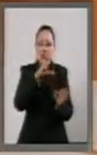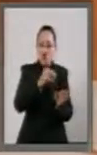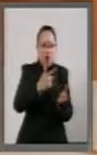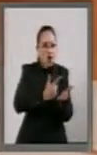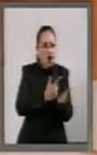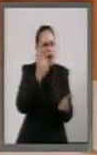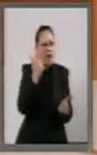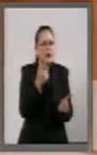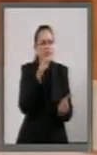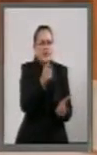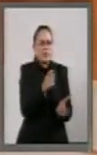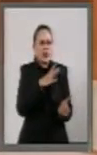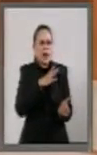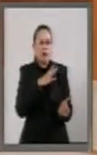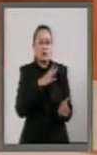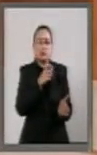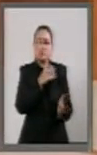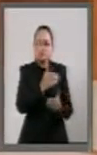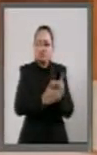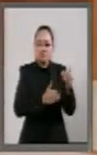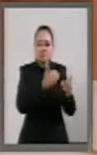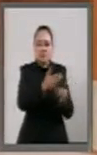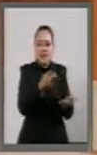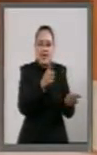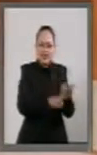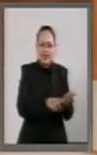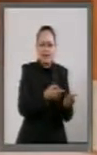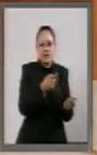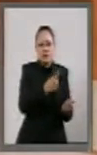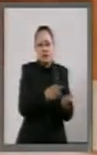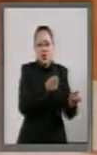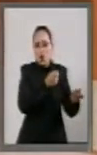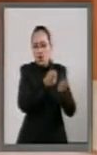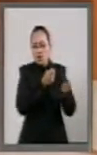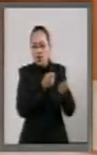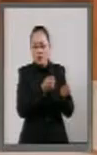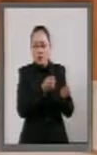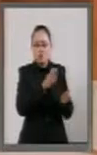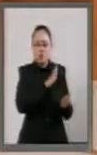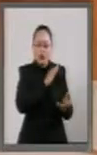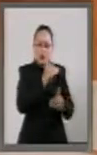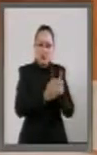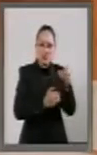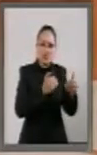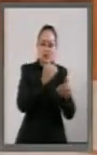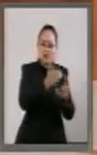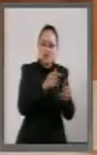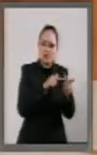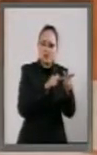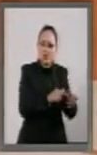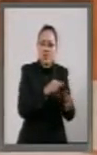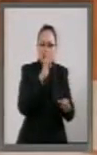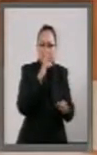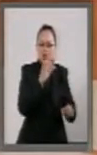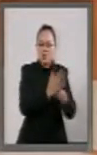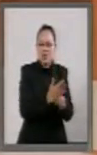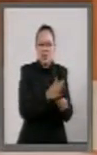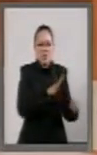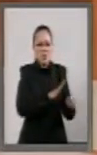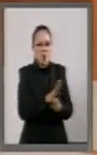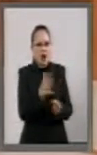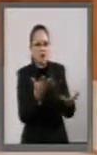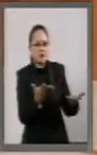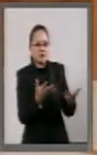que pudieran seguir por parte de los órganos internos de control un procedimiento de responsabilidades